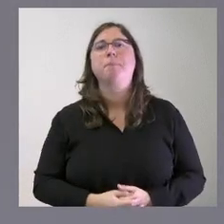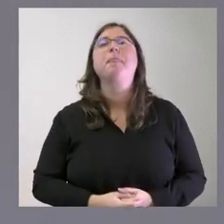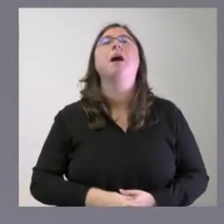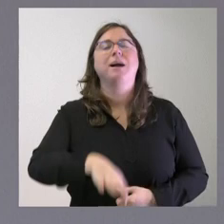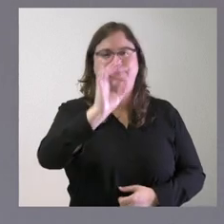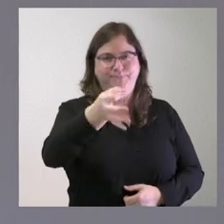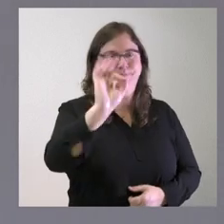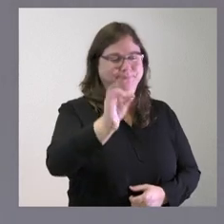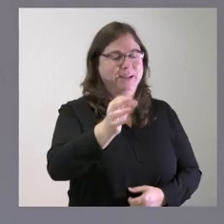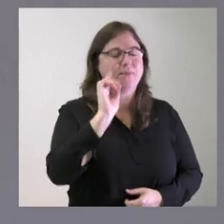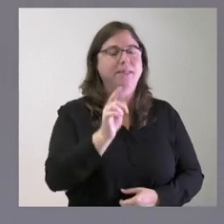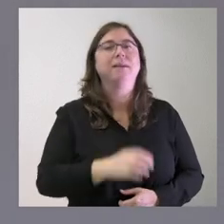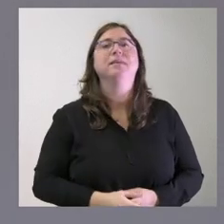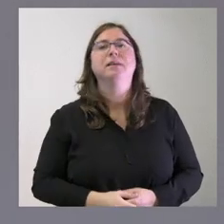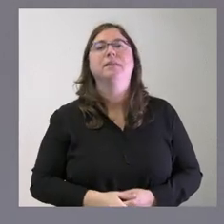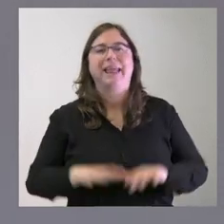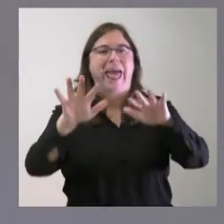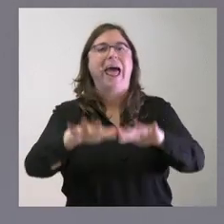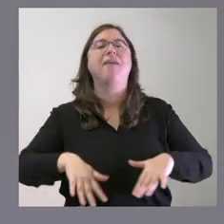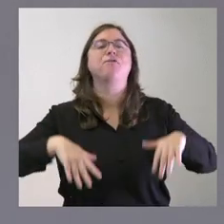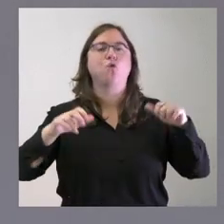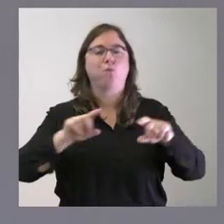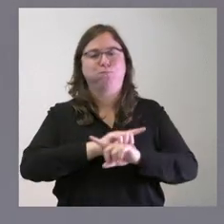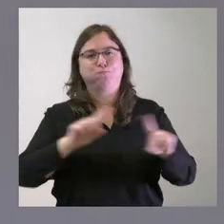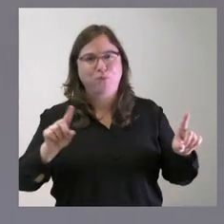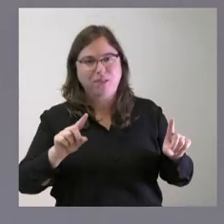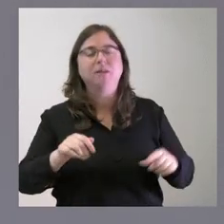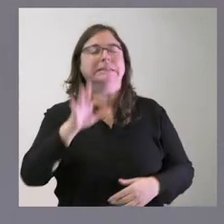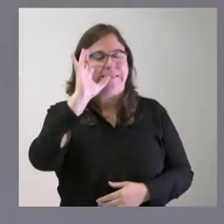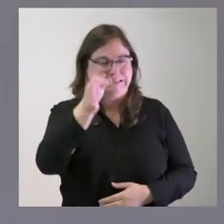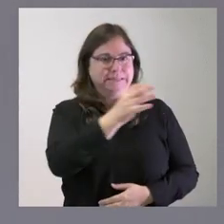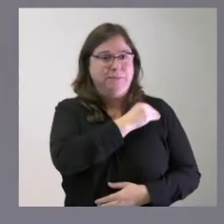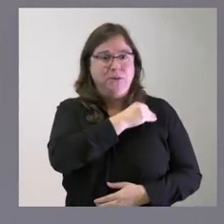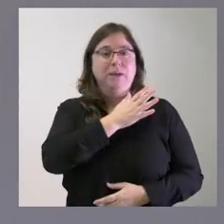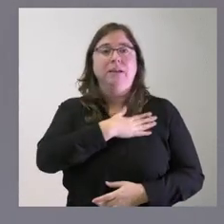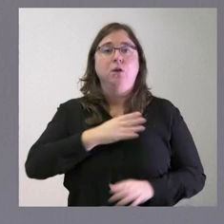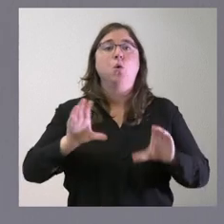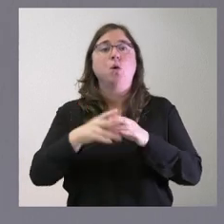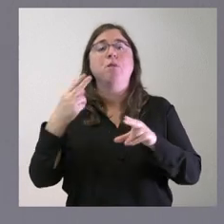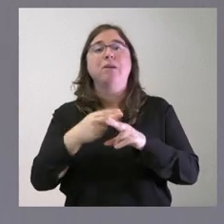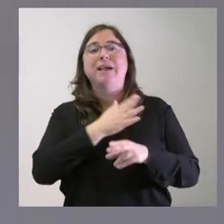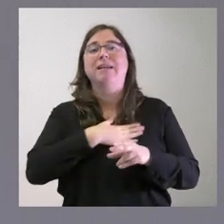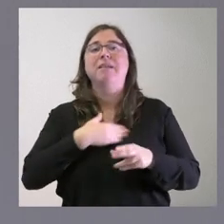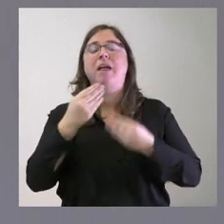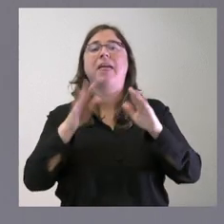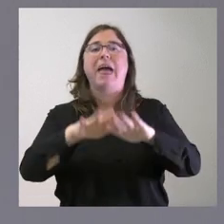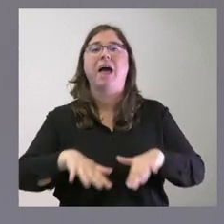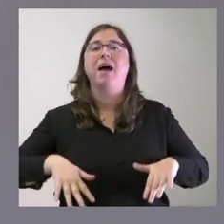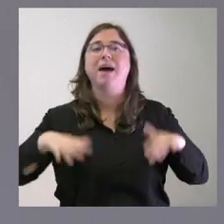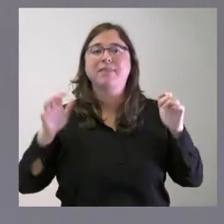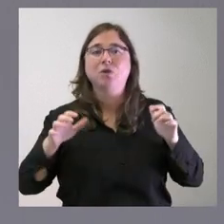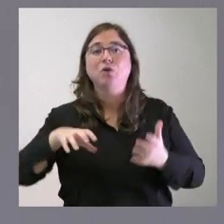sí sí sí efectivamente me preguntaba usted finalmente sobre un acto que quería hacer un partido político en una